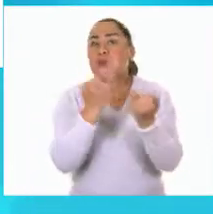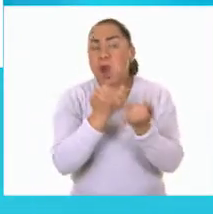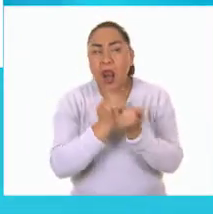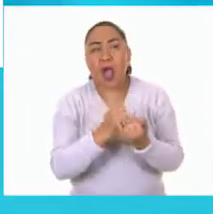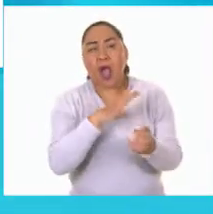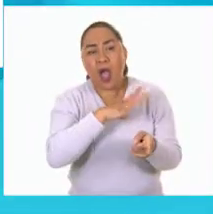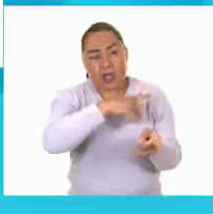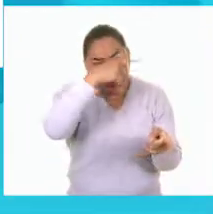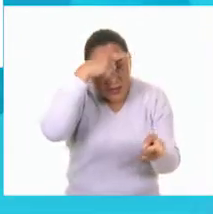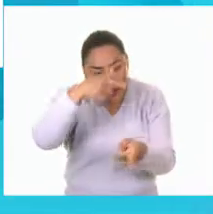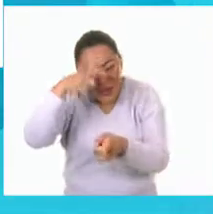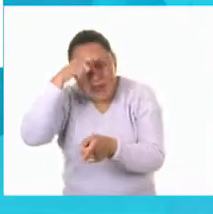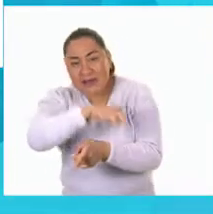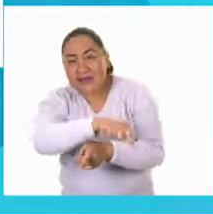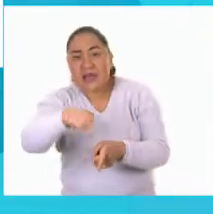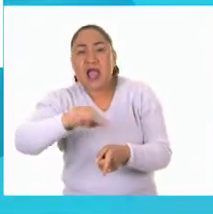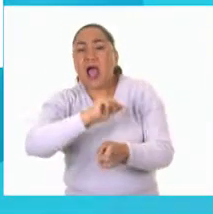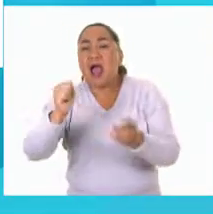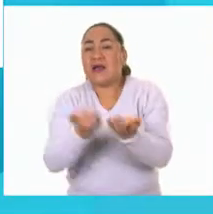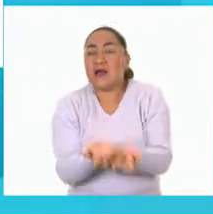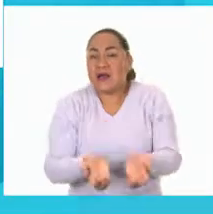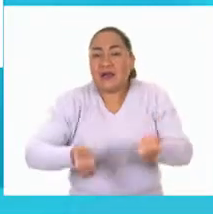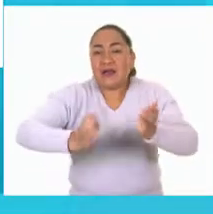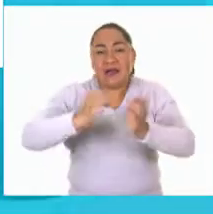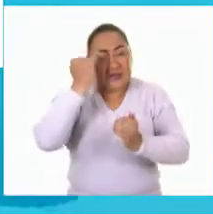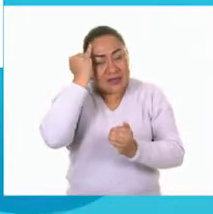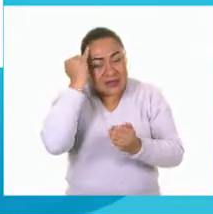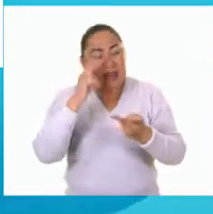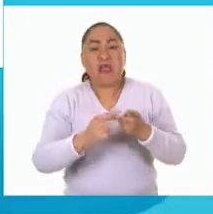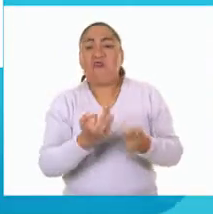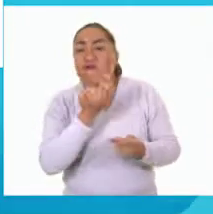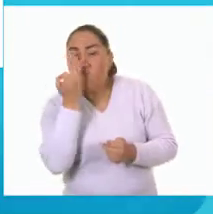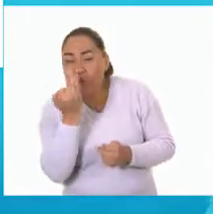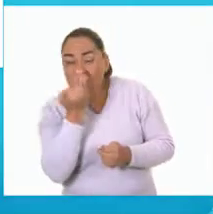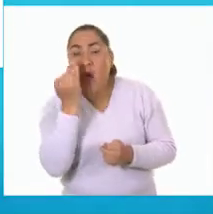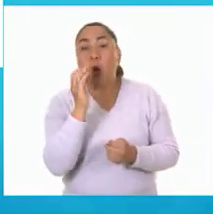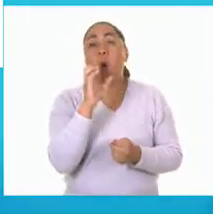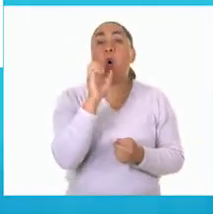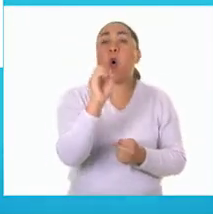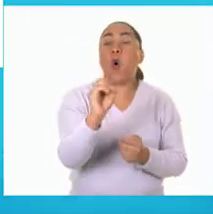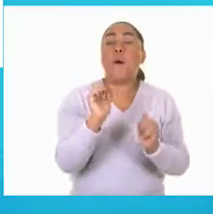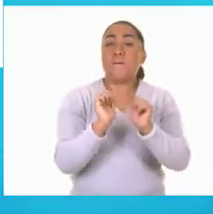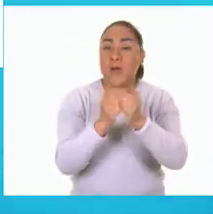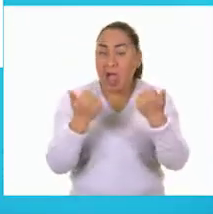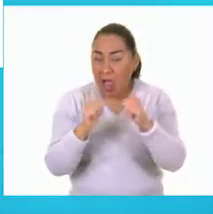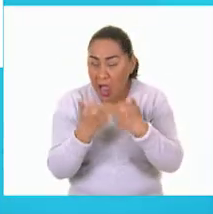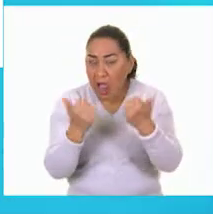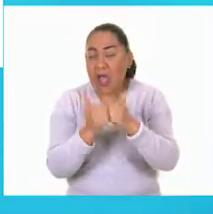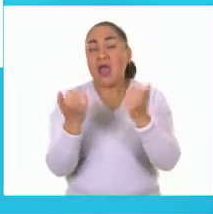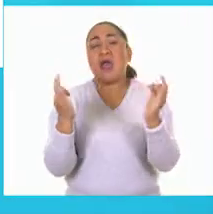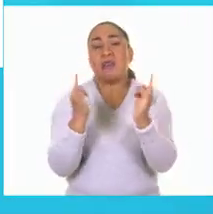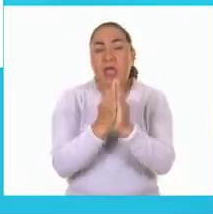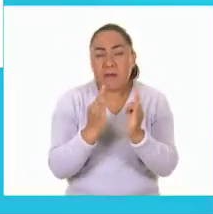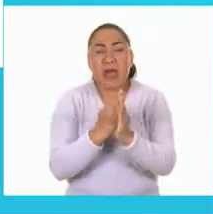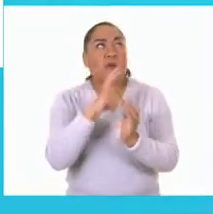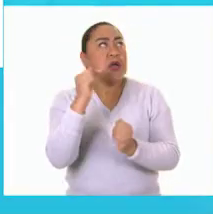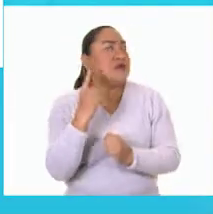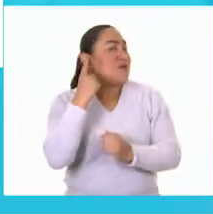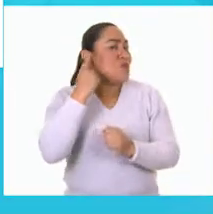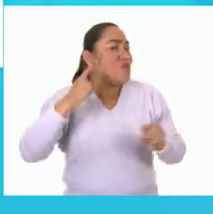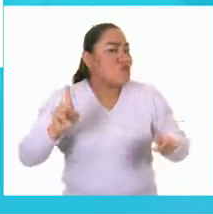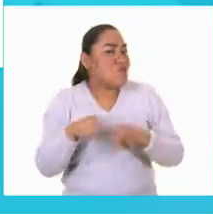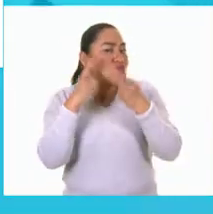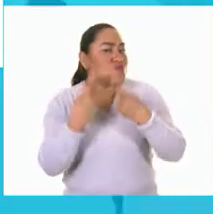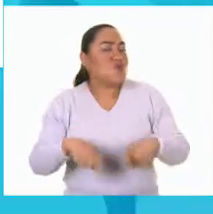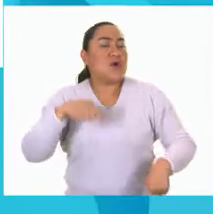ollas de barro y flores aguas frescas y tamales así como el pan de feria escuchar a la banda tocar sus trompetas y